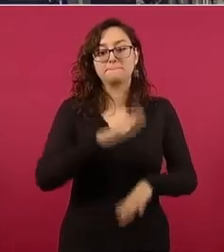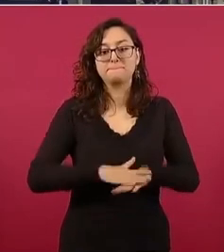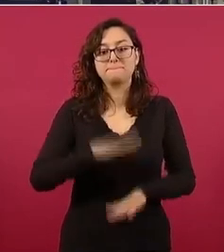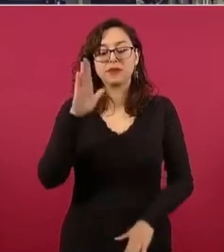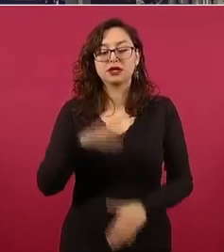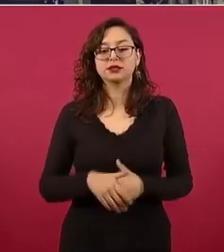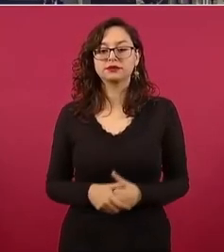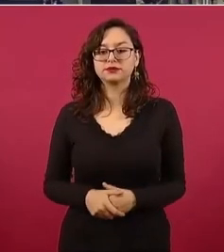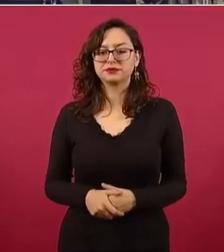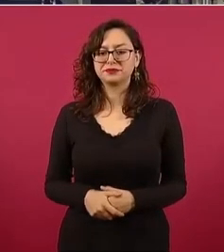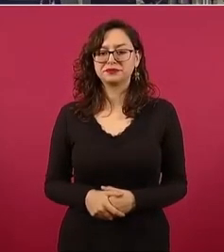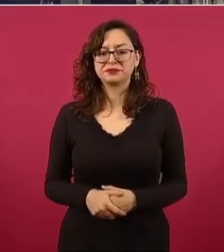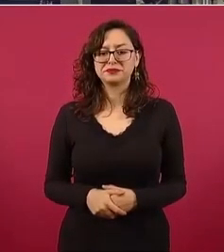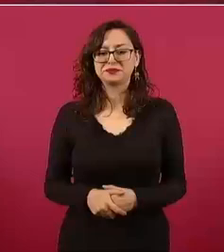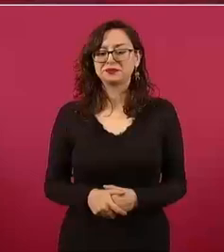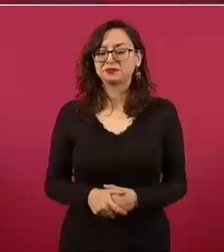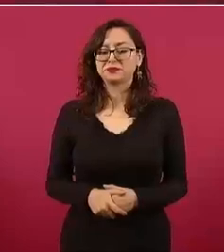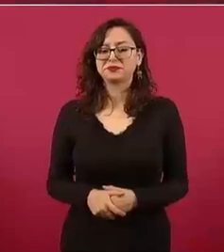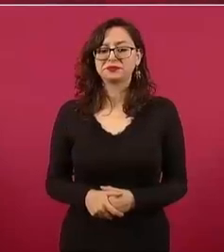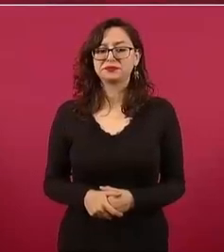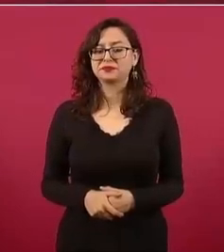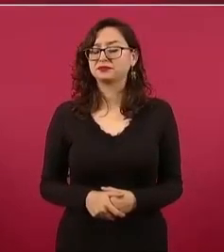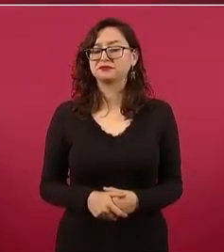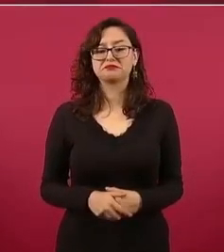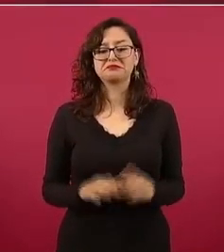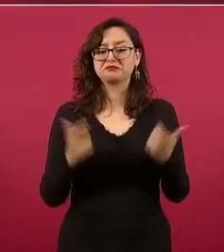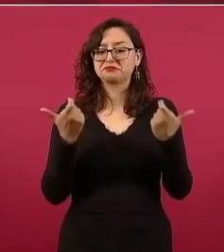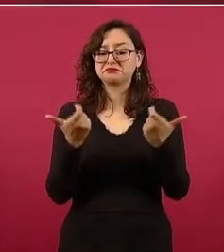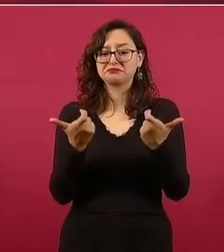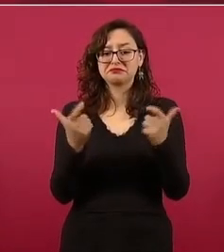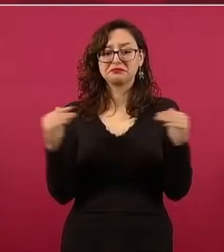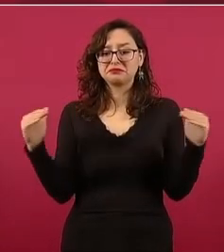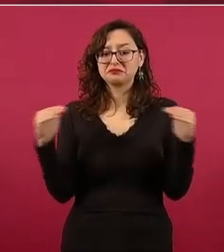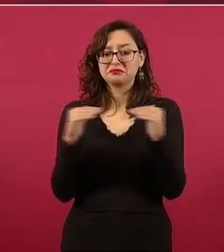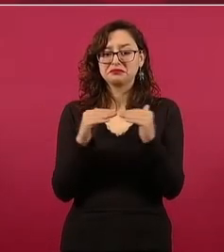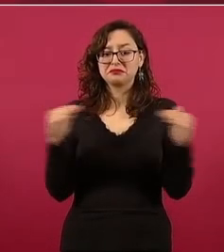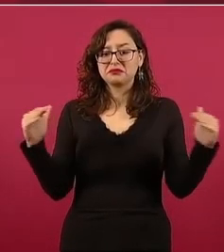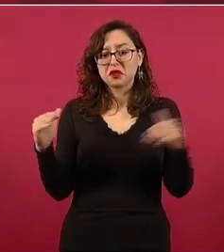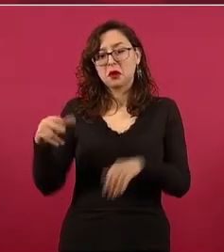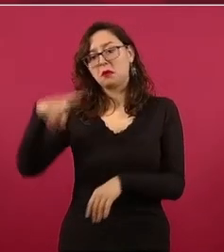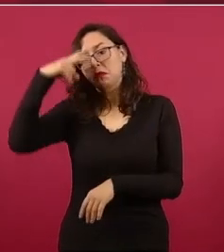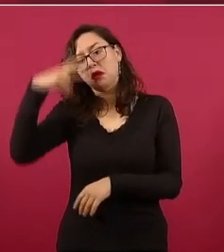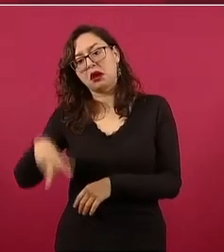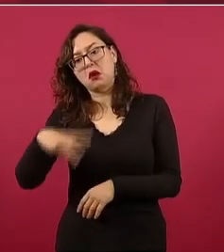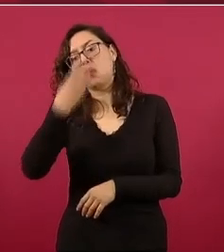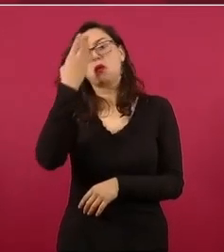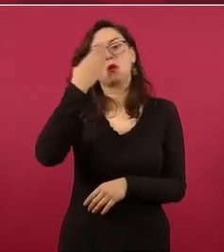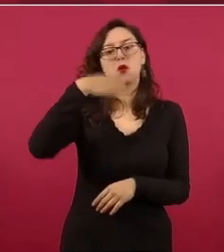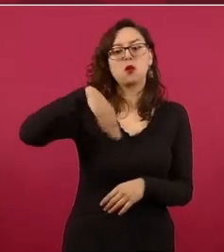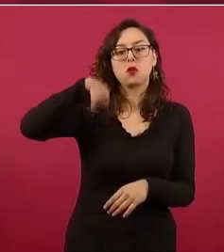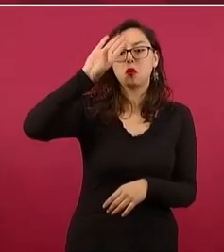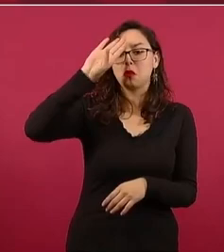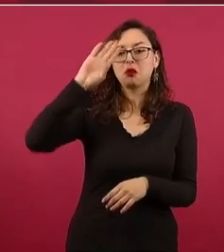ganar lo mismo que ganan los médicos mexicanos y